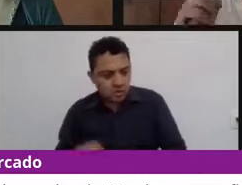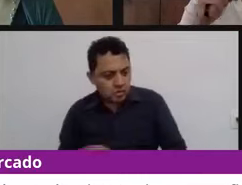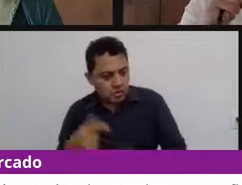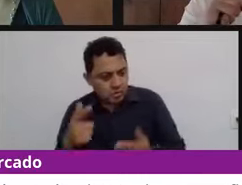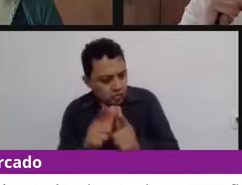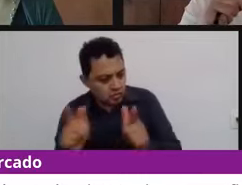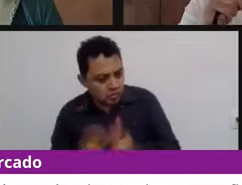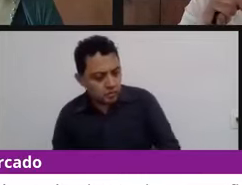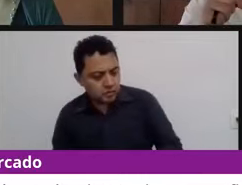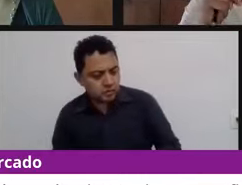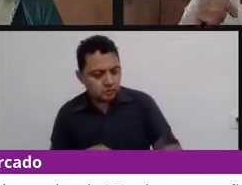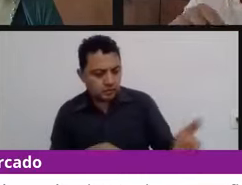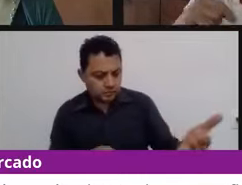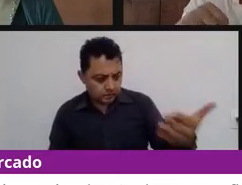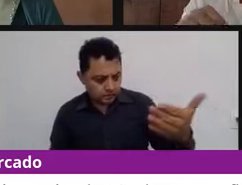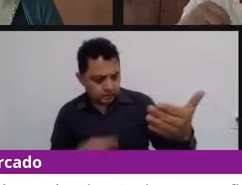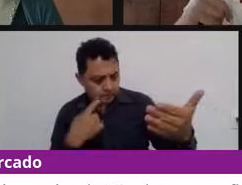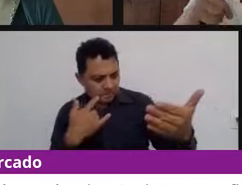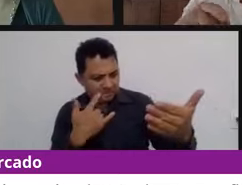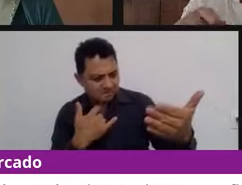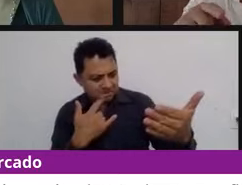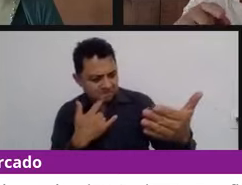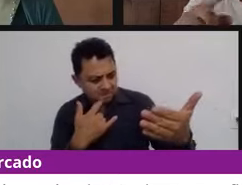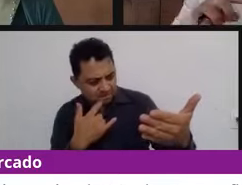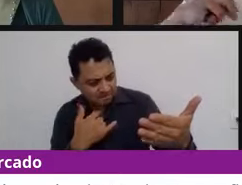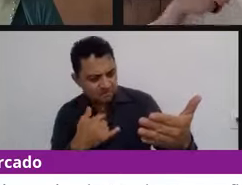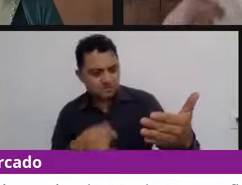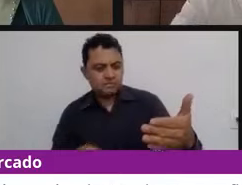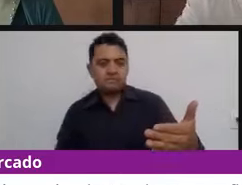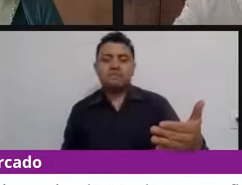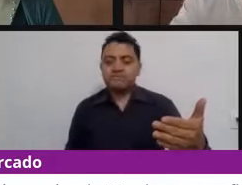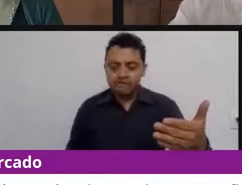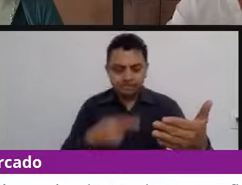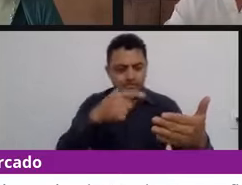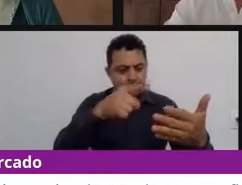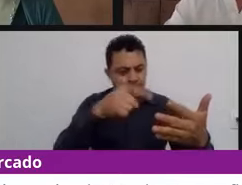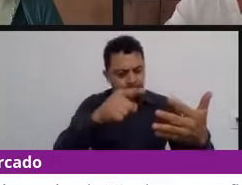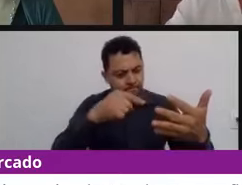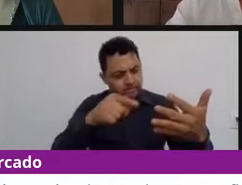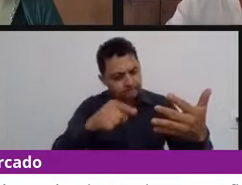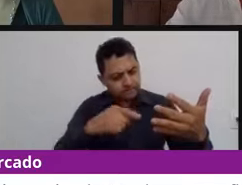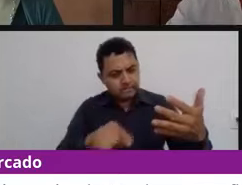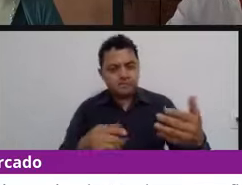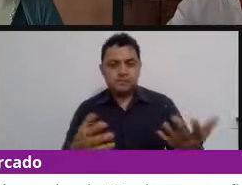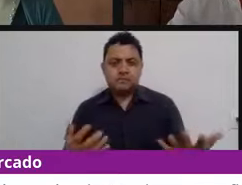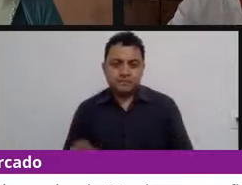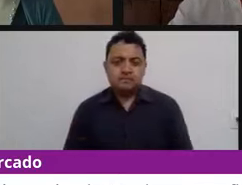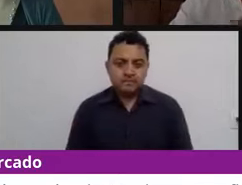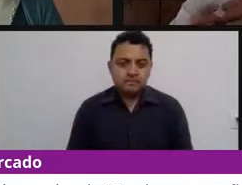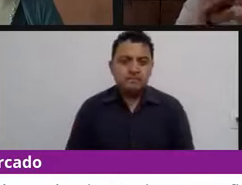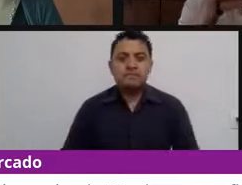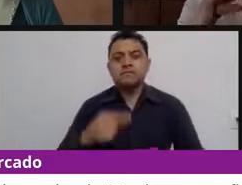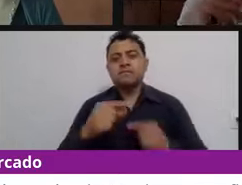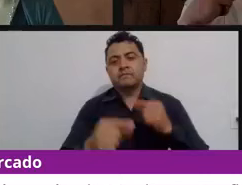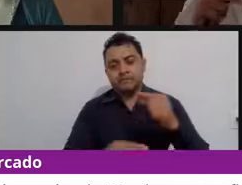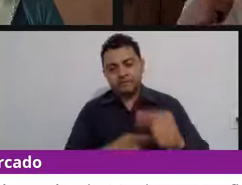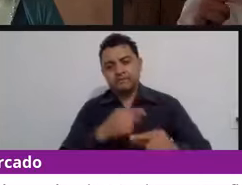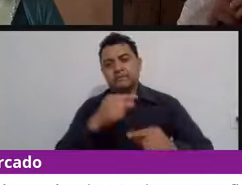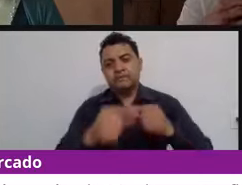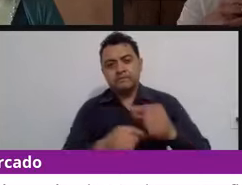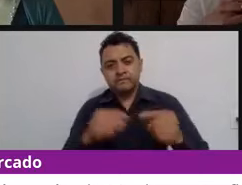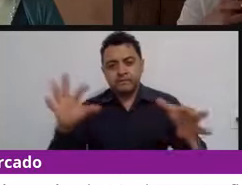tiene en tu entorno puede ser muy grande entonces eso te lleva a otro dinámico ¿no? a otro a otro